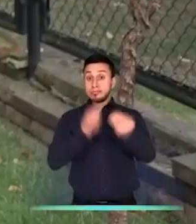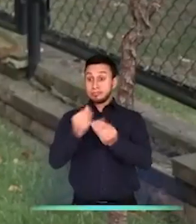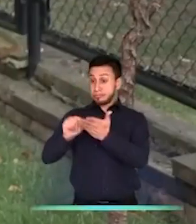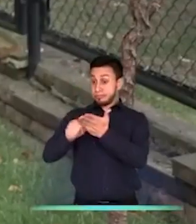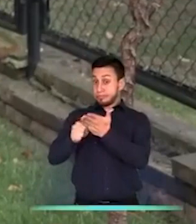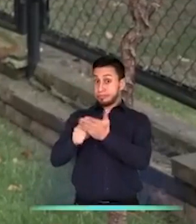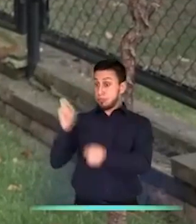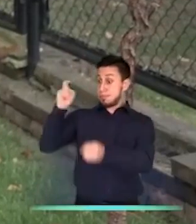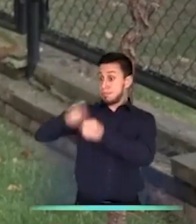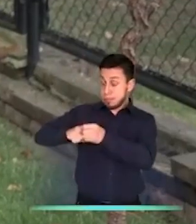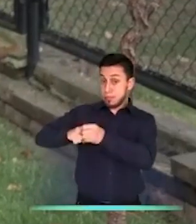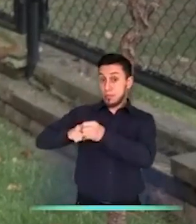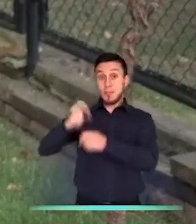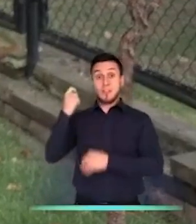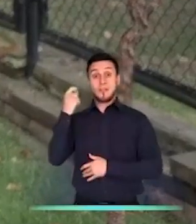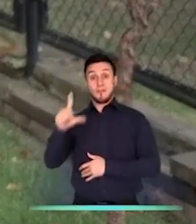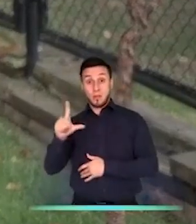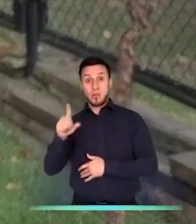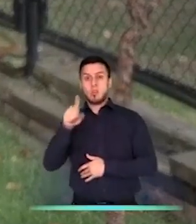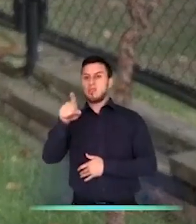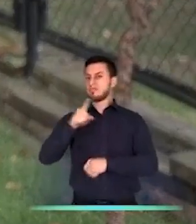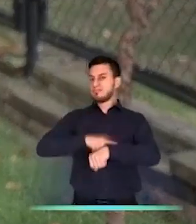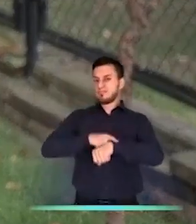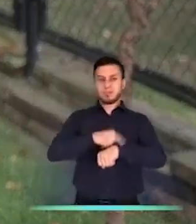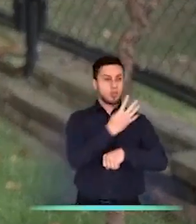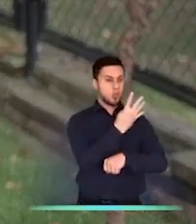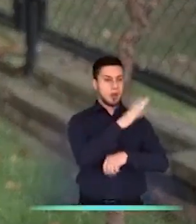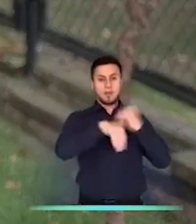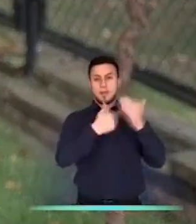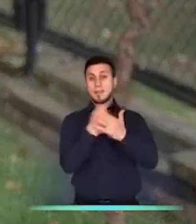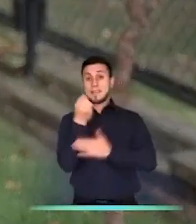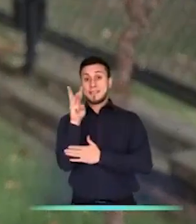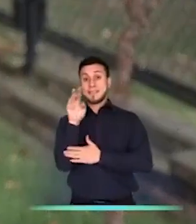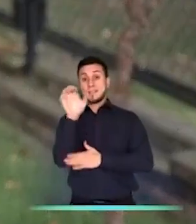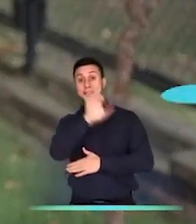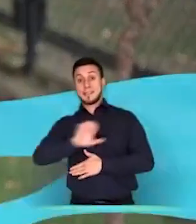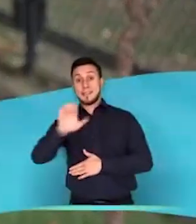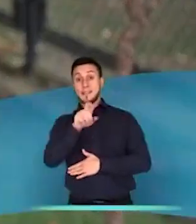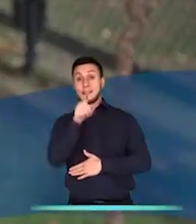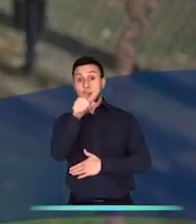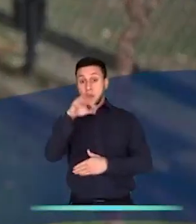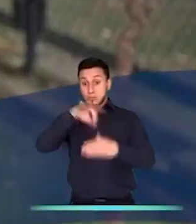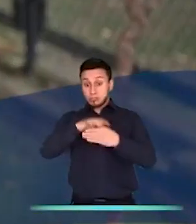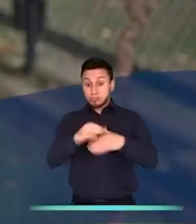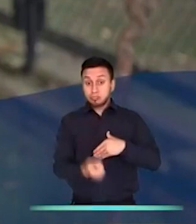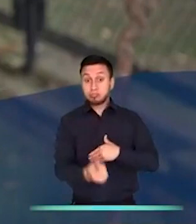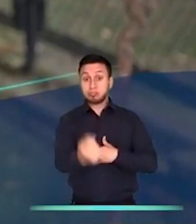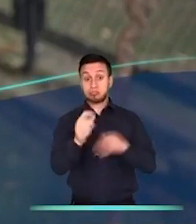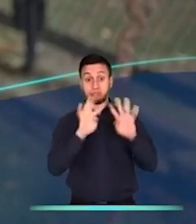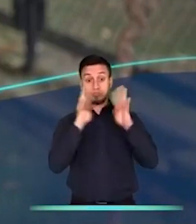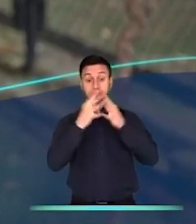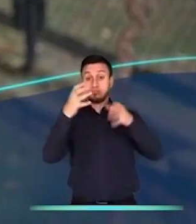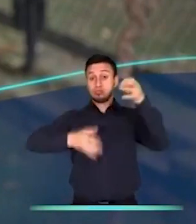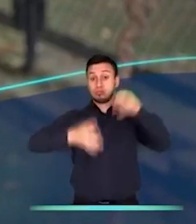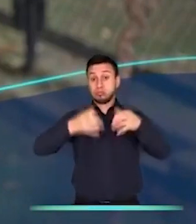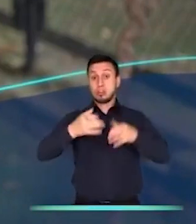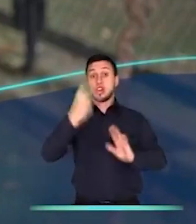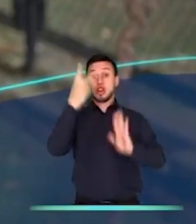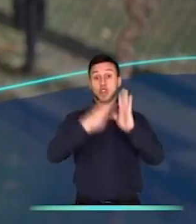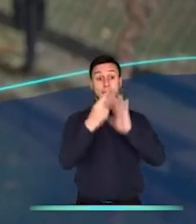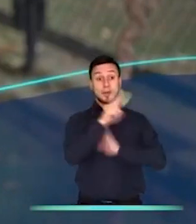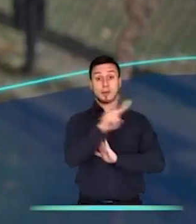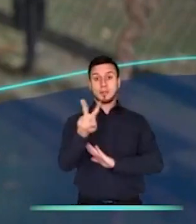¿Realizaste la inscripción de tu cédula de manera virtual entre el 4 y el 13 de enero para votar en las elecciones de Congreso